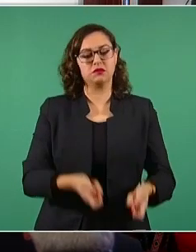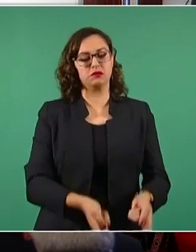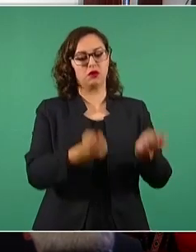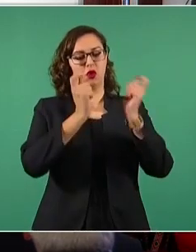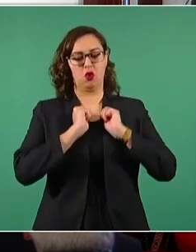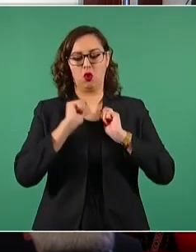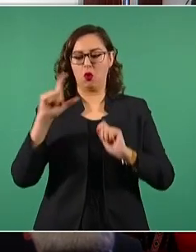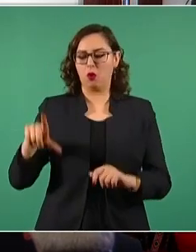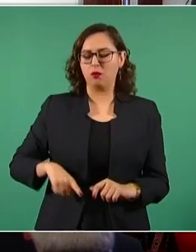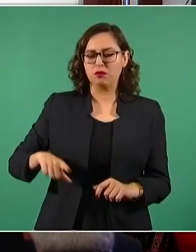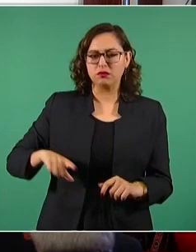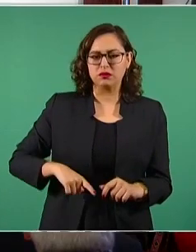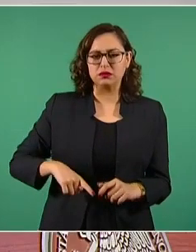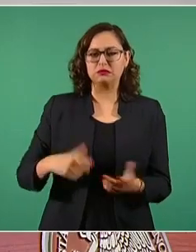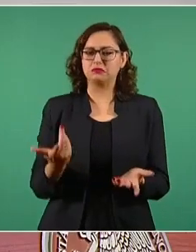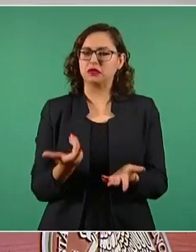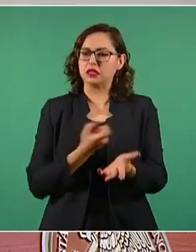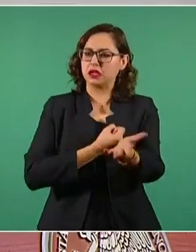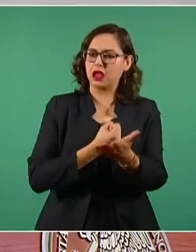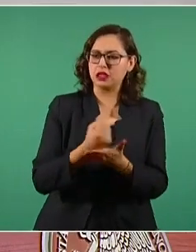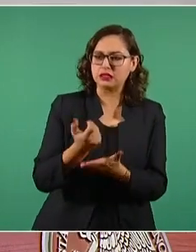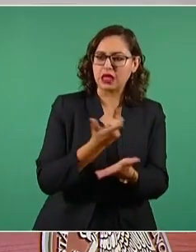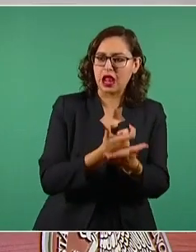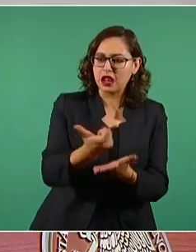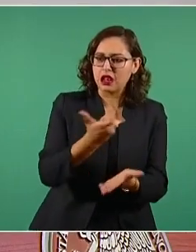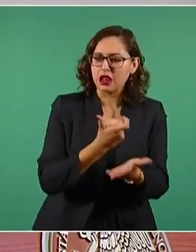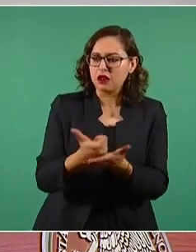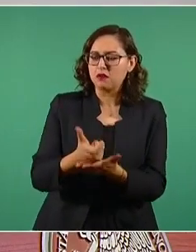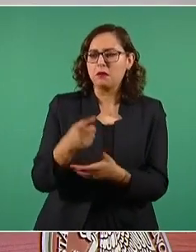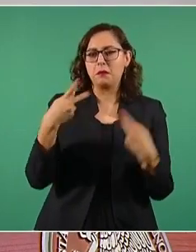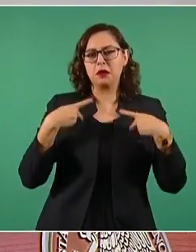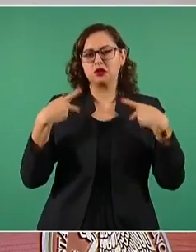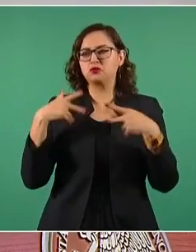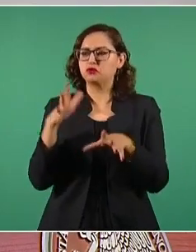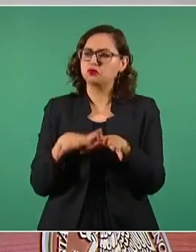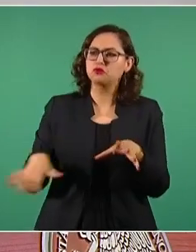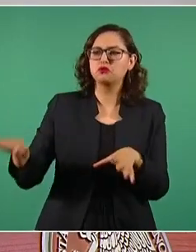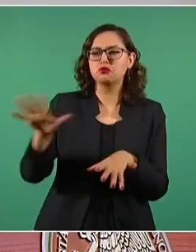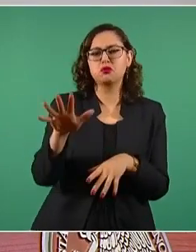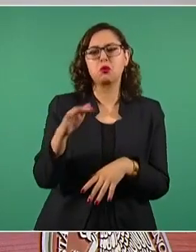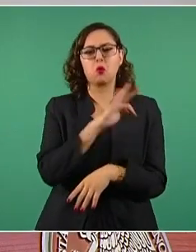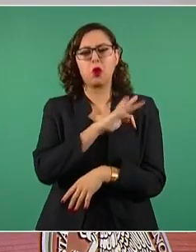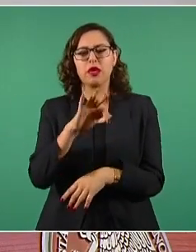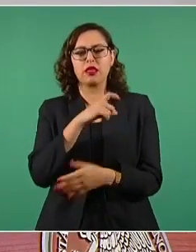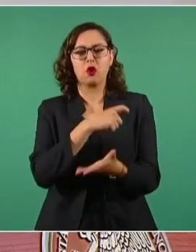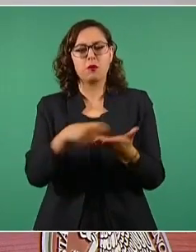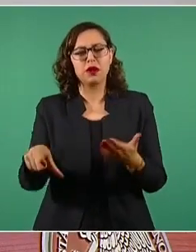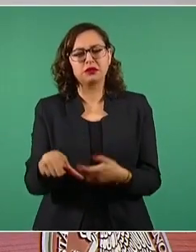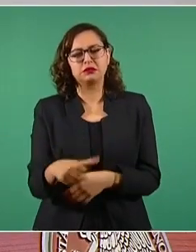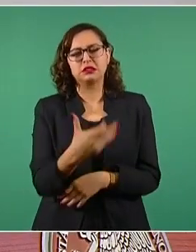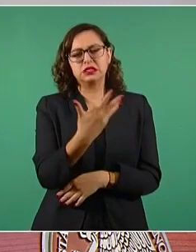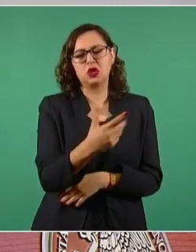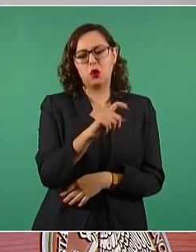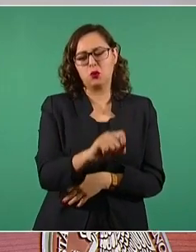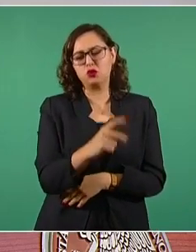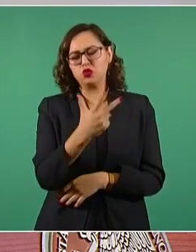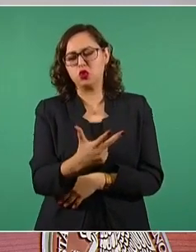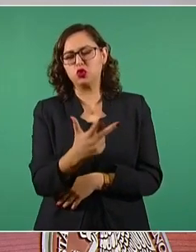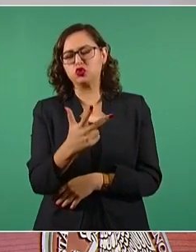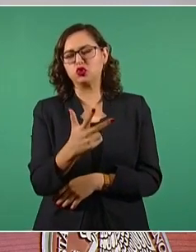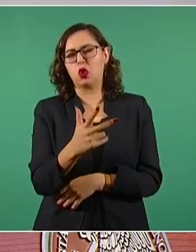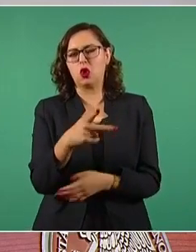5.8 kilogramos de tortillas. Y ahora, a pesar de la